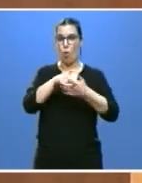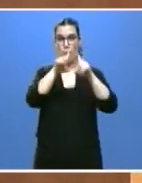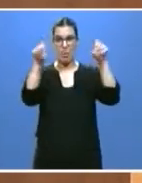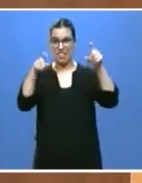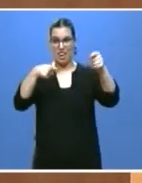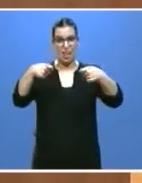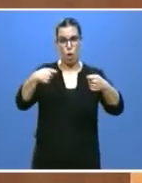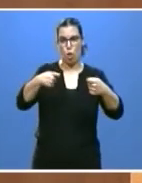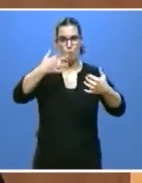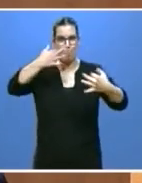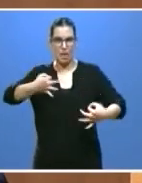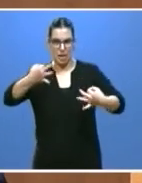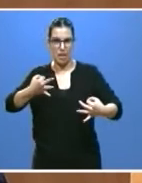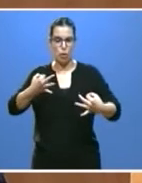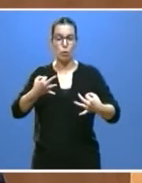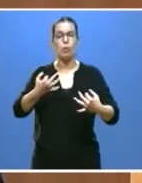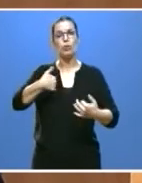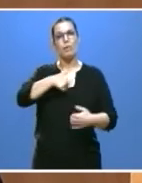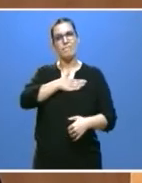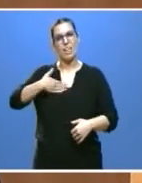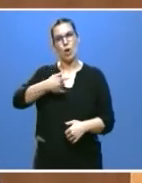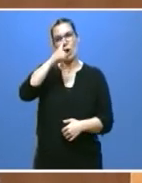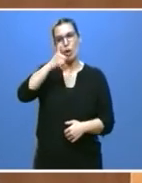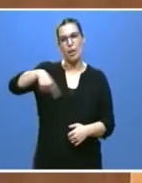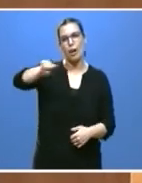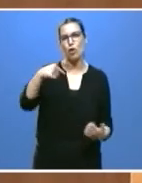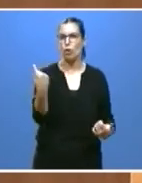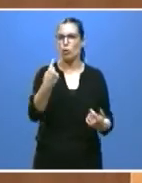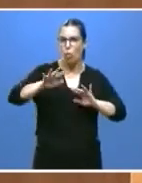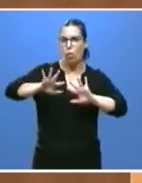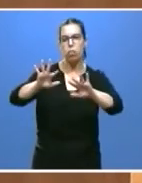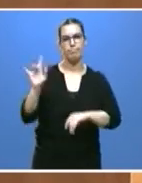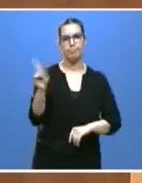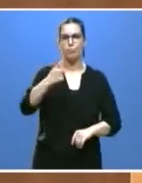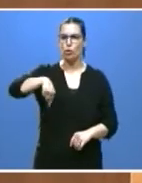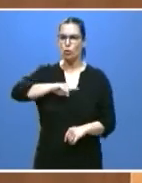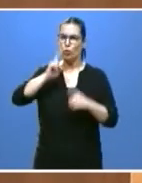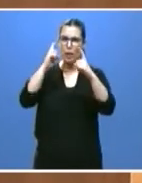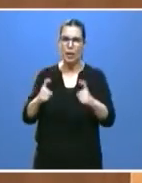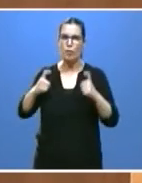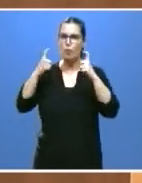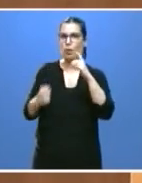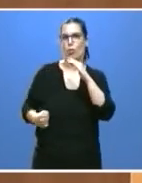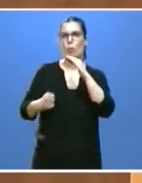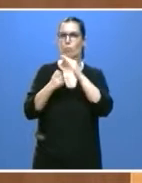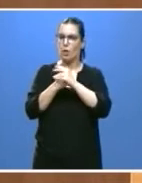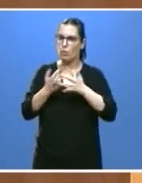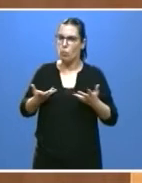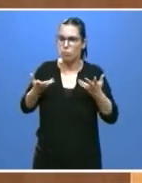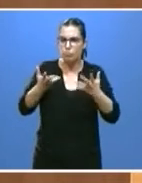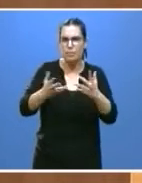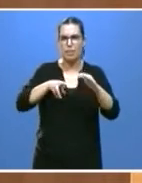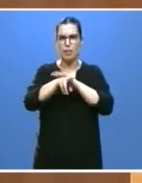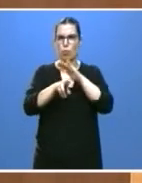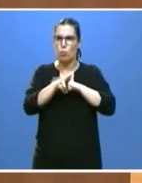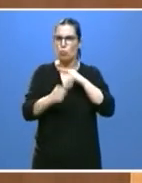semanas. Les quiero recordar que no están solos, que estamos empeñando todo nuestro esfuerzo, todos nuestros recursos